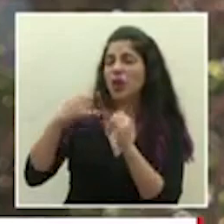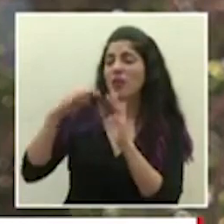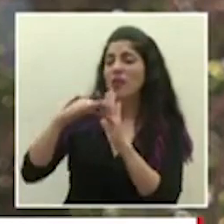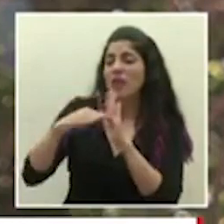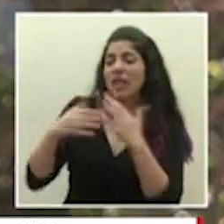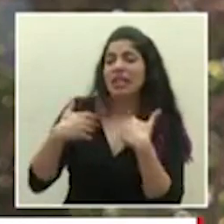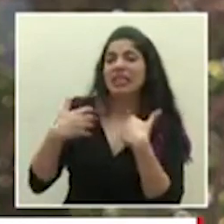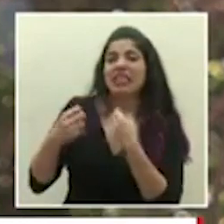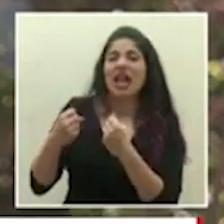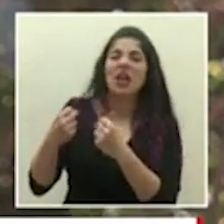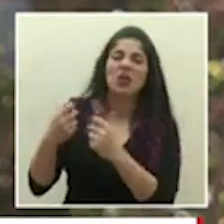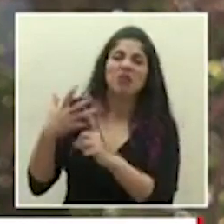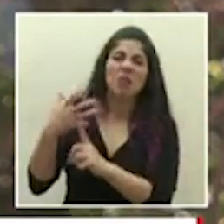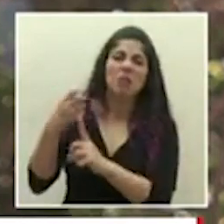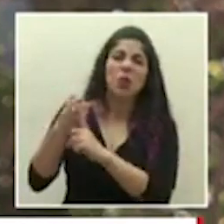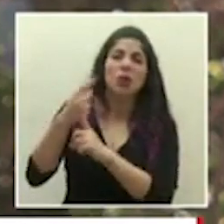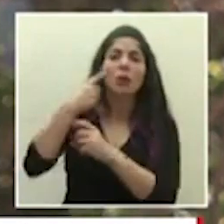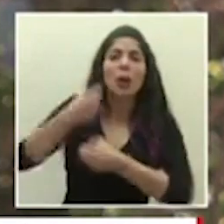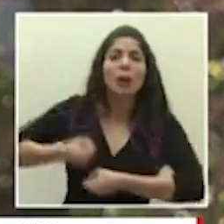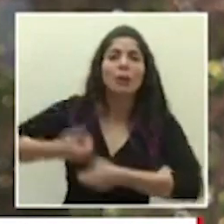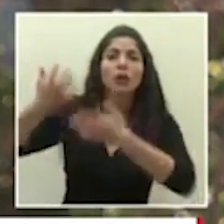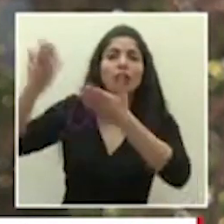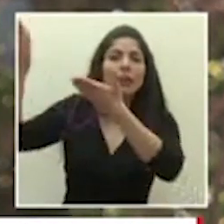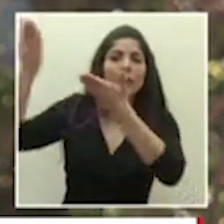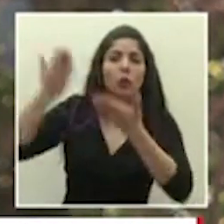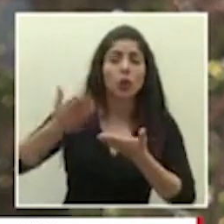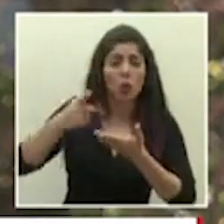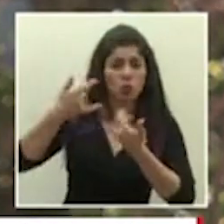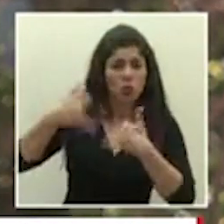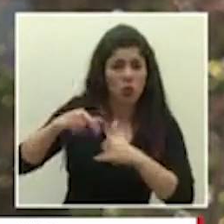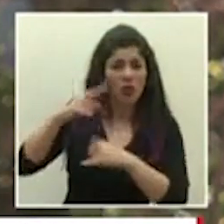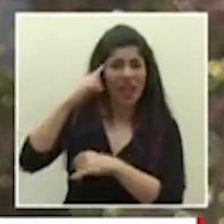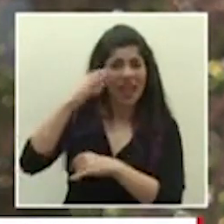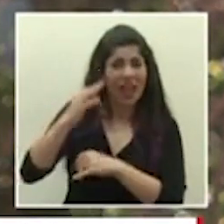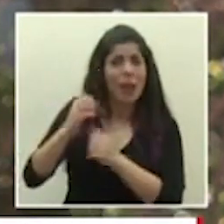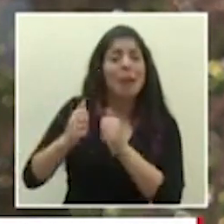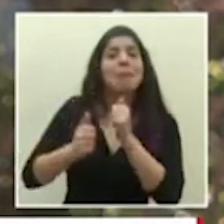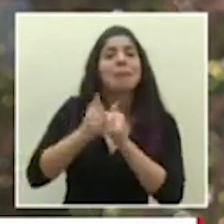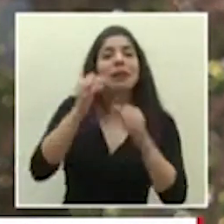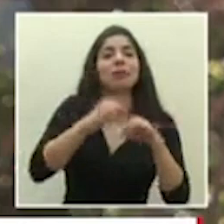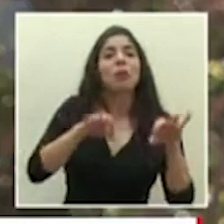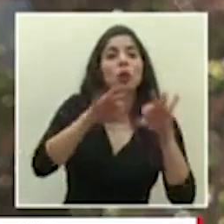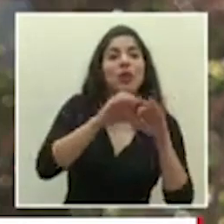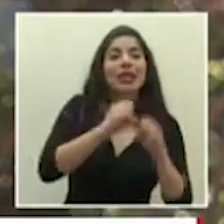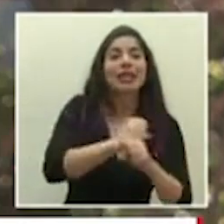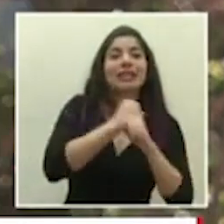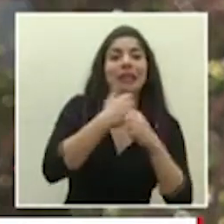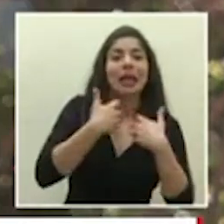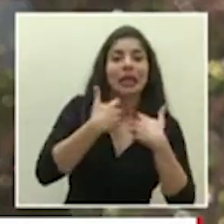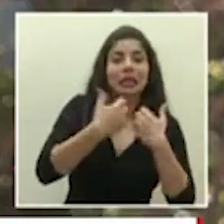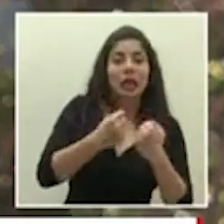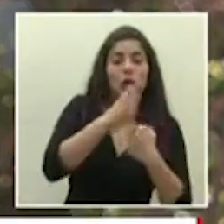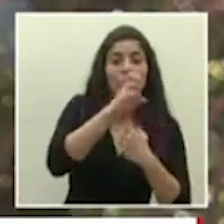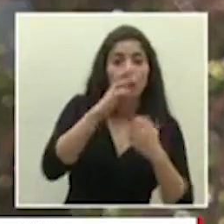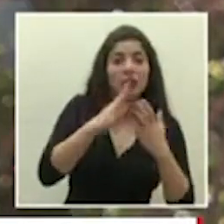siguen afectando en importaciones y exportaciones mantiene usted la posición que es más importante la seguridad de la salud de los costarricenses que una transferencia